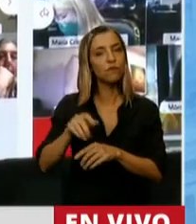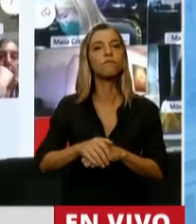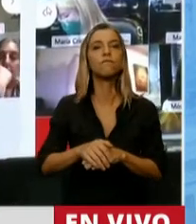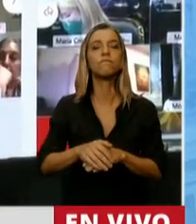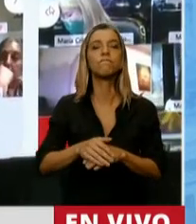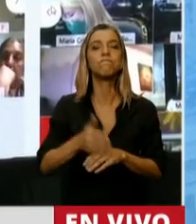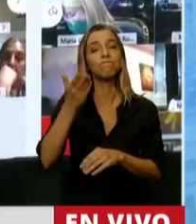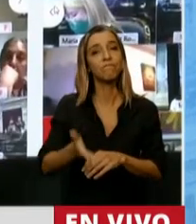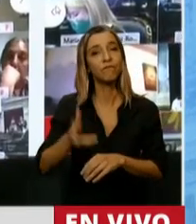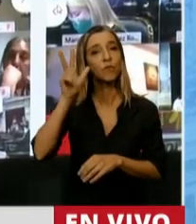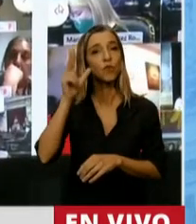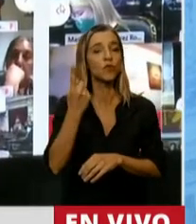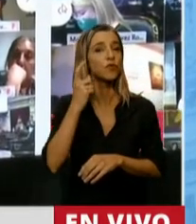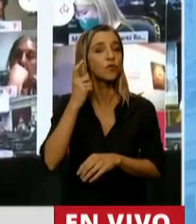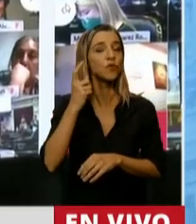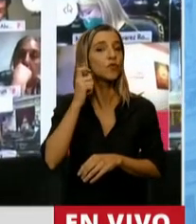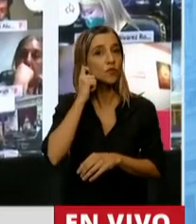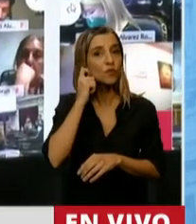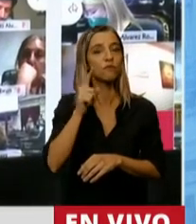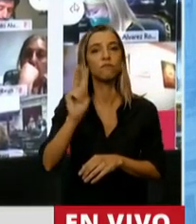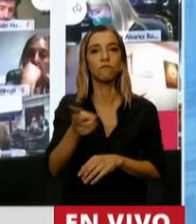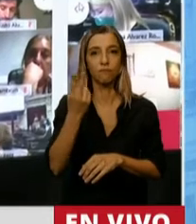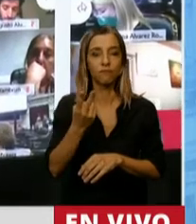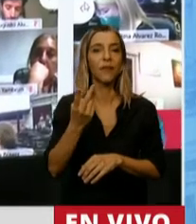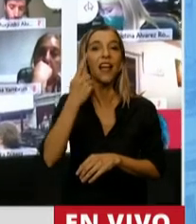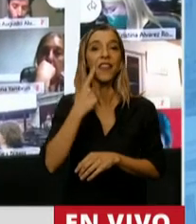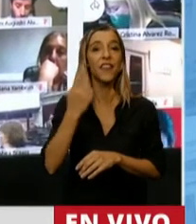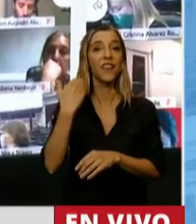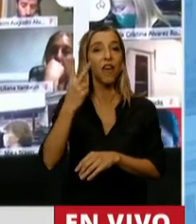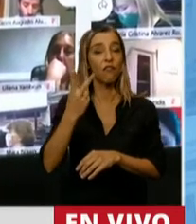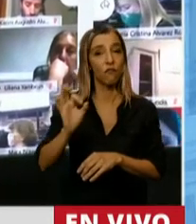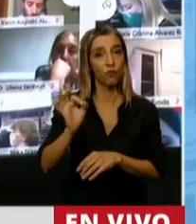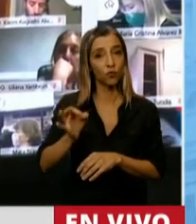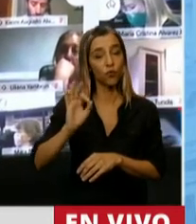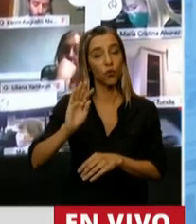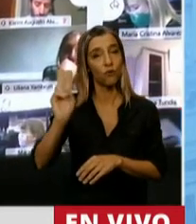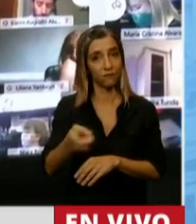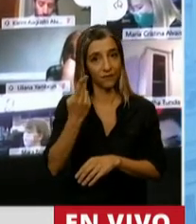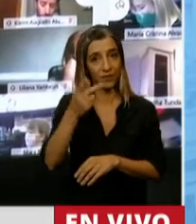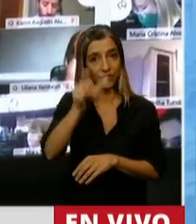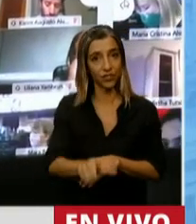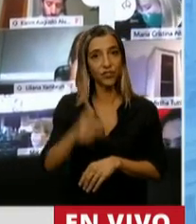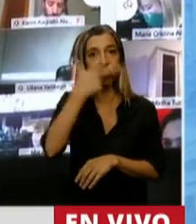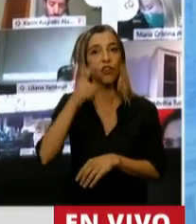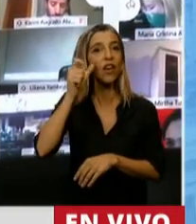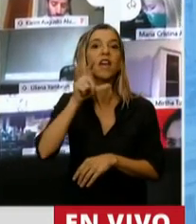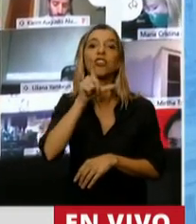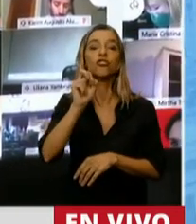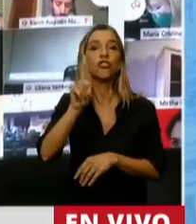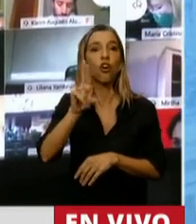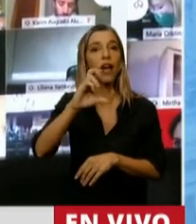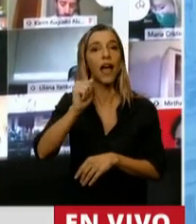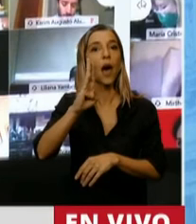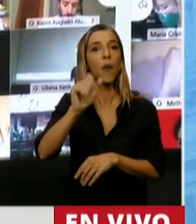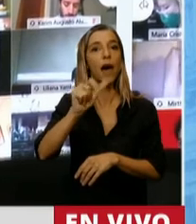el mismo día de su cumpleaños, el 2 de octubre, Héctor el Tigre Caballero. Un militante socialista,